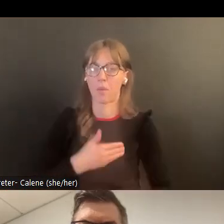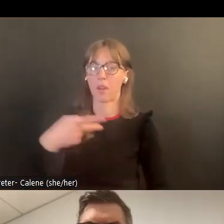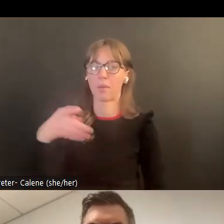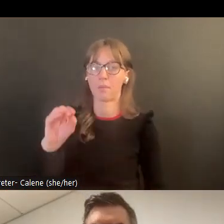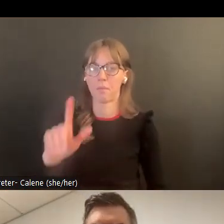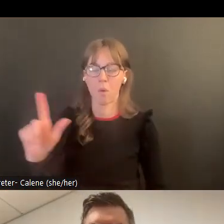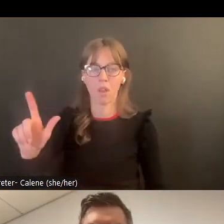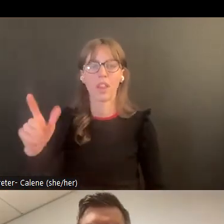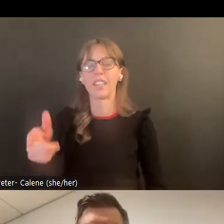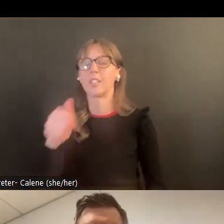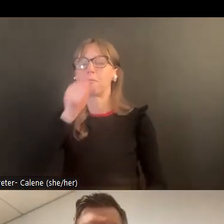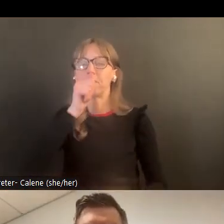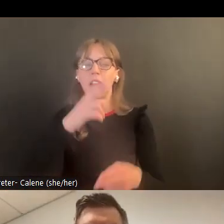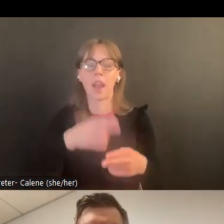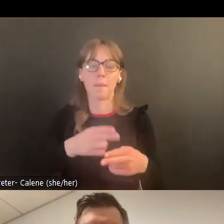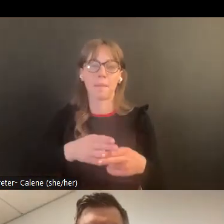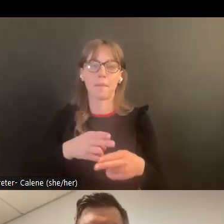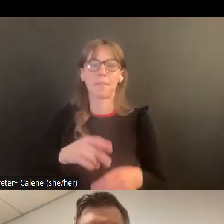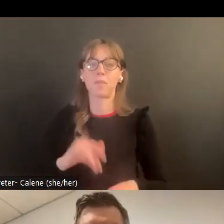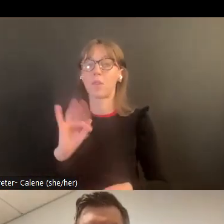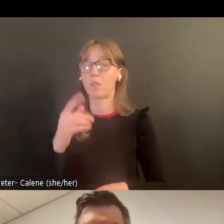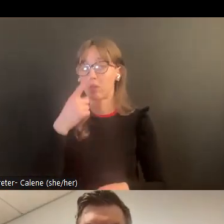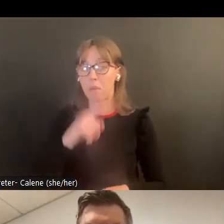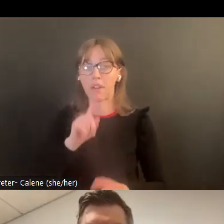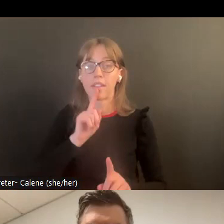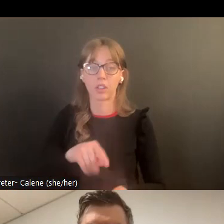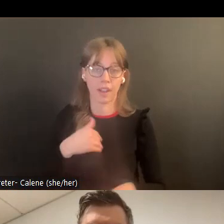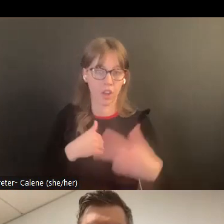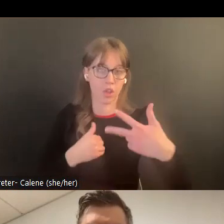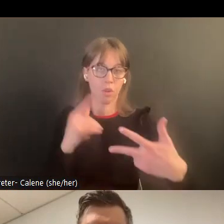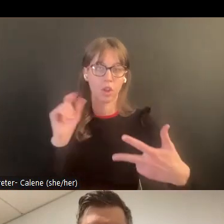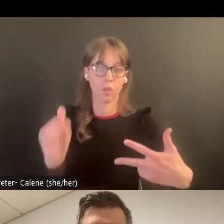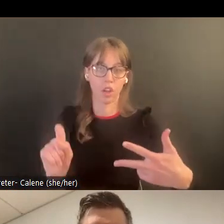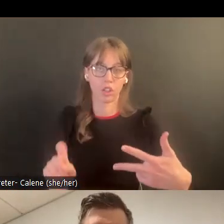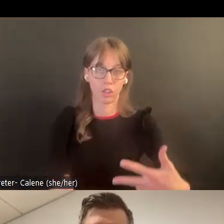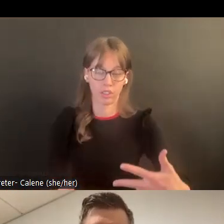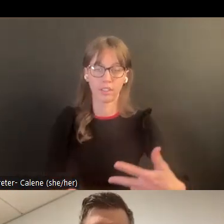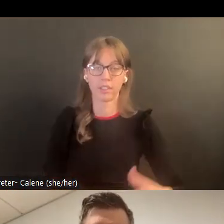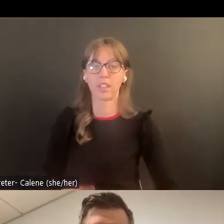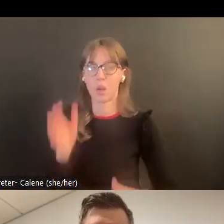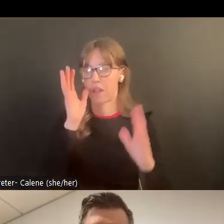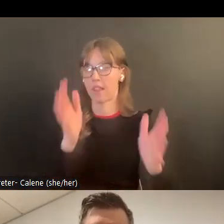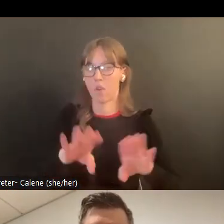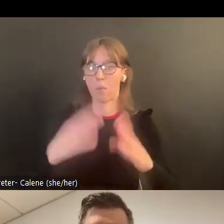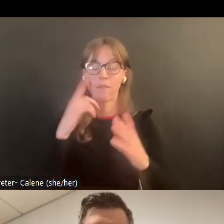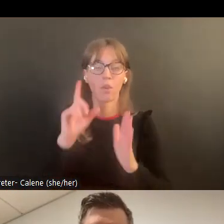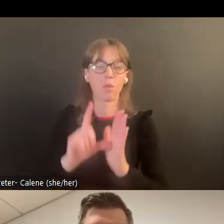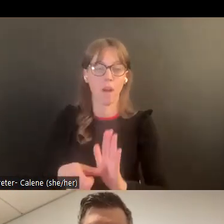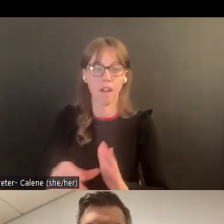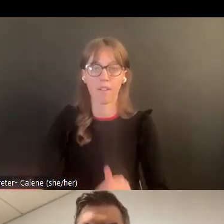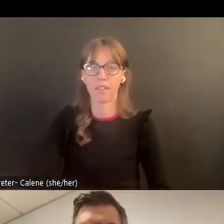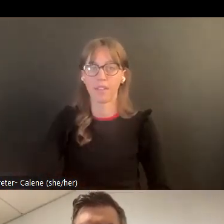entonces mientras otros están empezando preguntas voy a poner aquí nuestra encuesta es anónimo hay tres preguntas si desean contestar en su pantalla